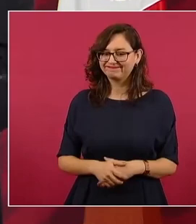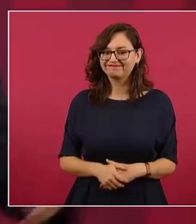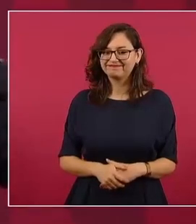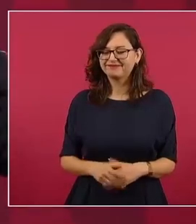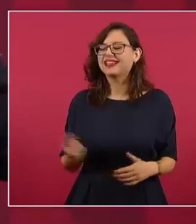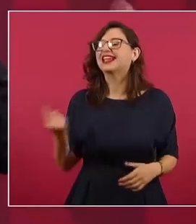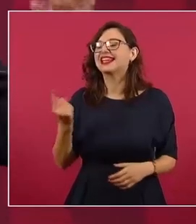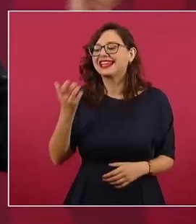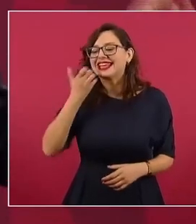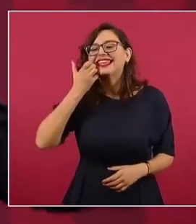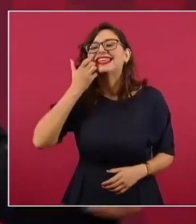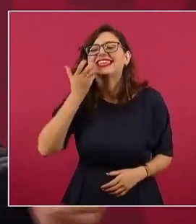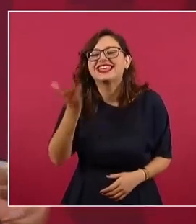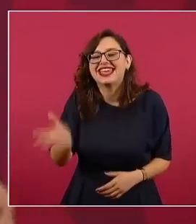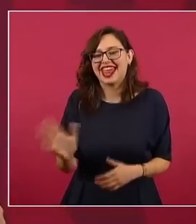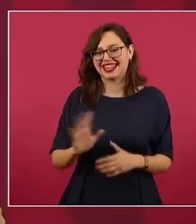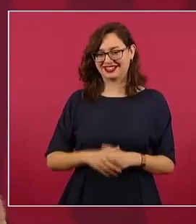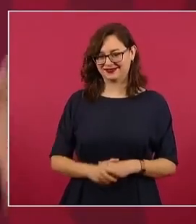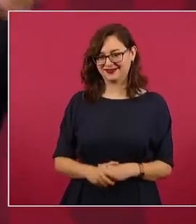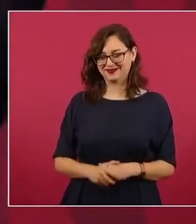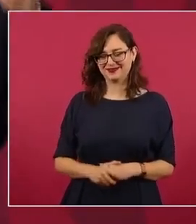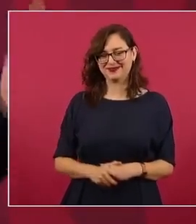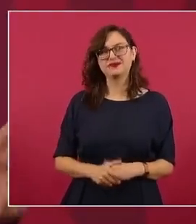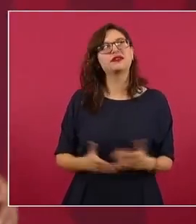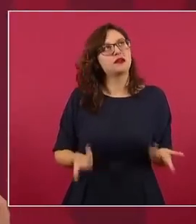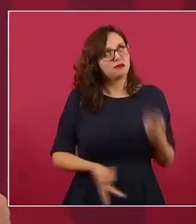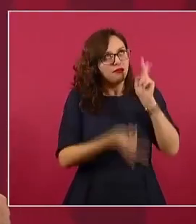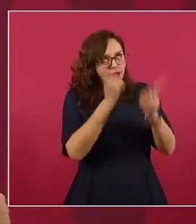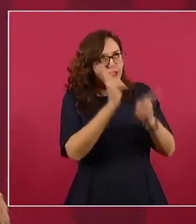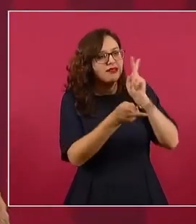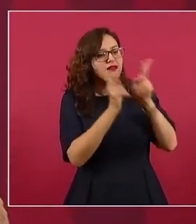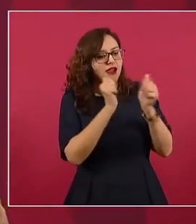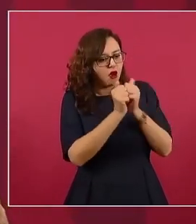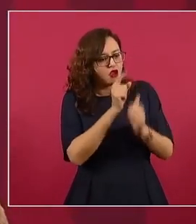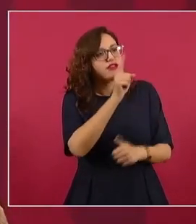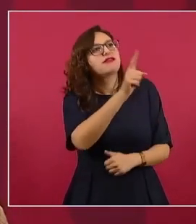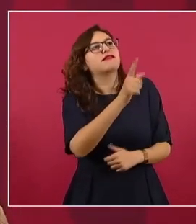¿Qué quieren? Pues queremos hablar contigo,